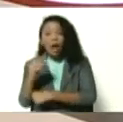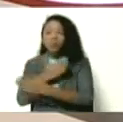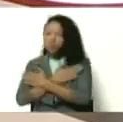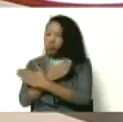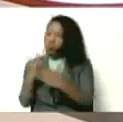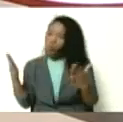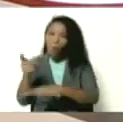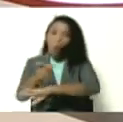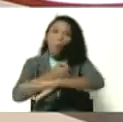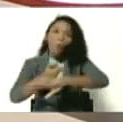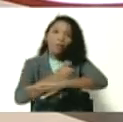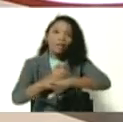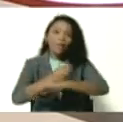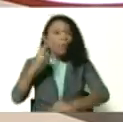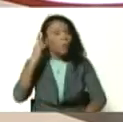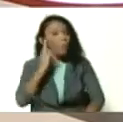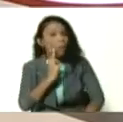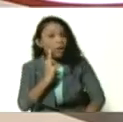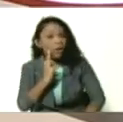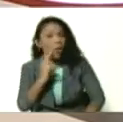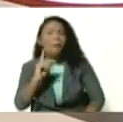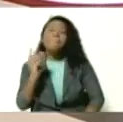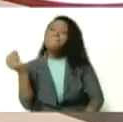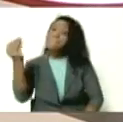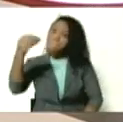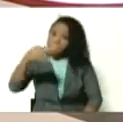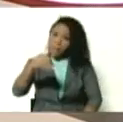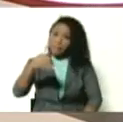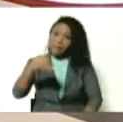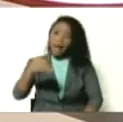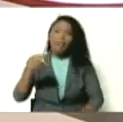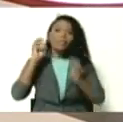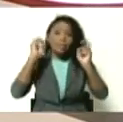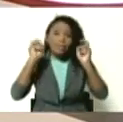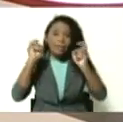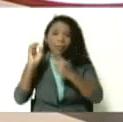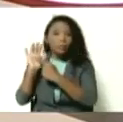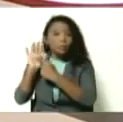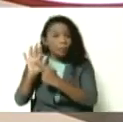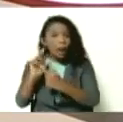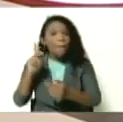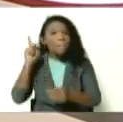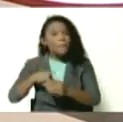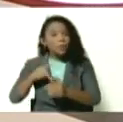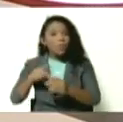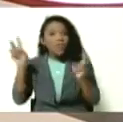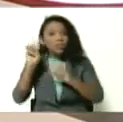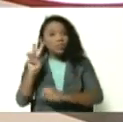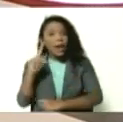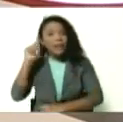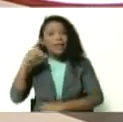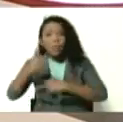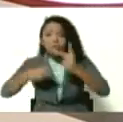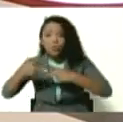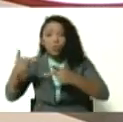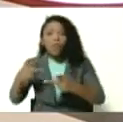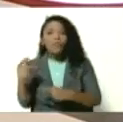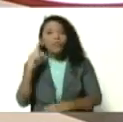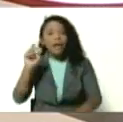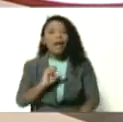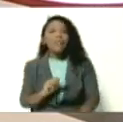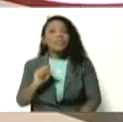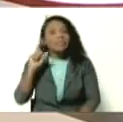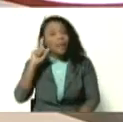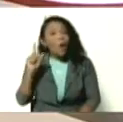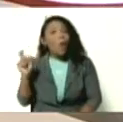tenido el gobierno bolivariano y además tenemos que hacer la corrección, decíamos de Petróleos de Venezuela, por estas gandolas es la producción de la cooperación venezolana de